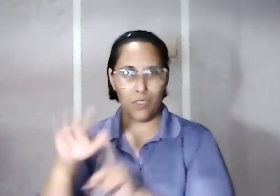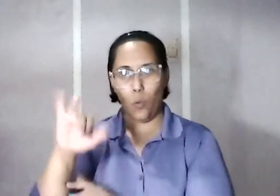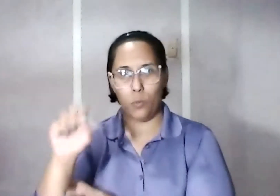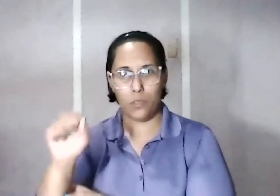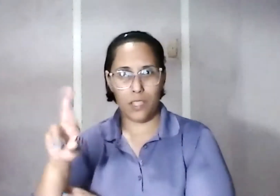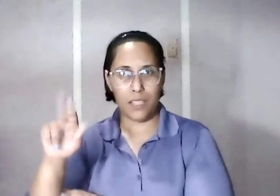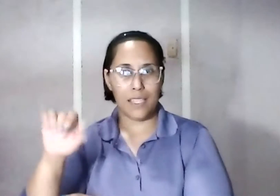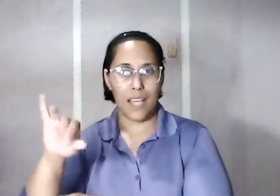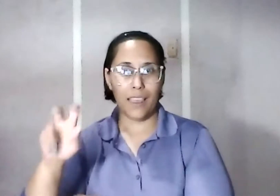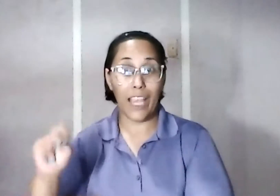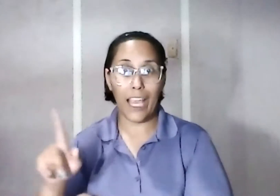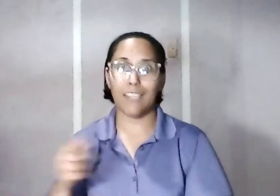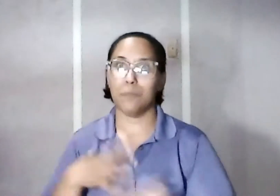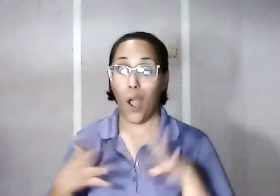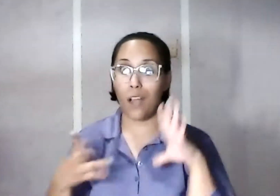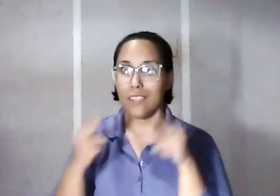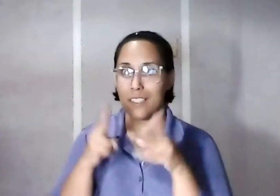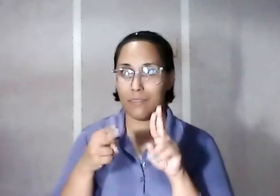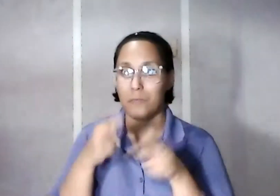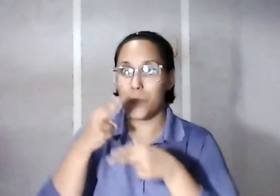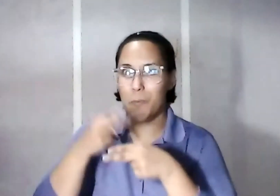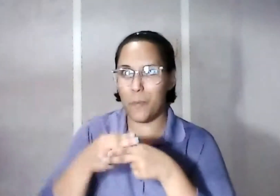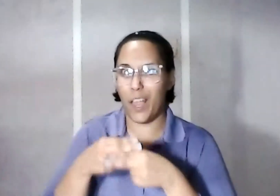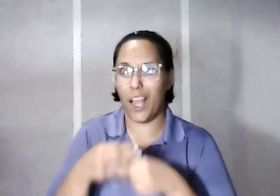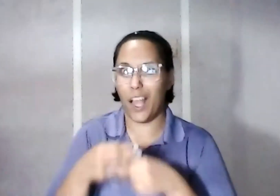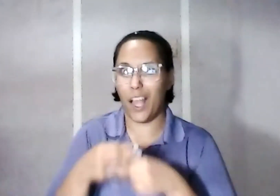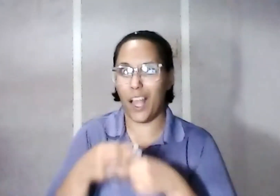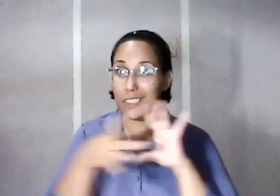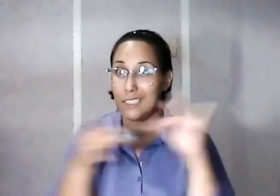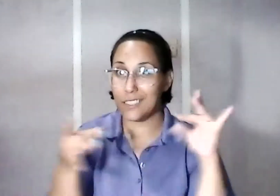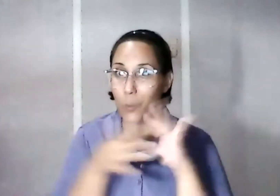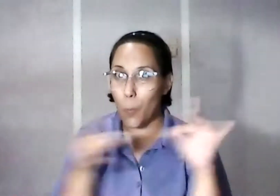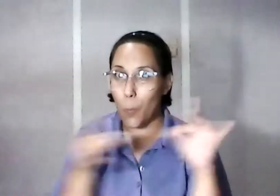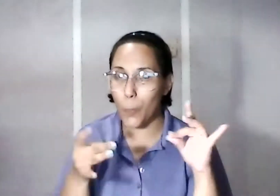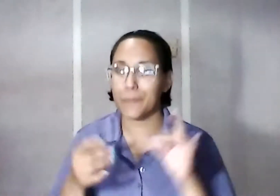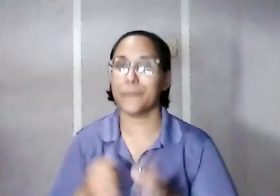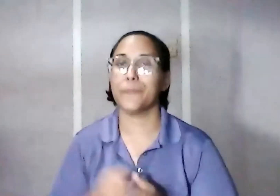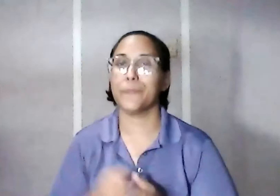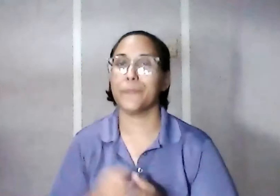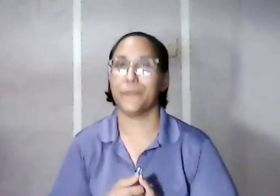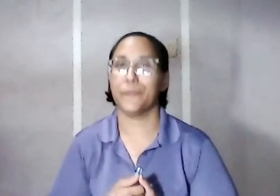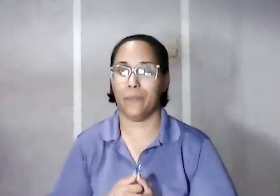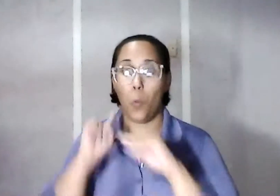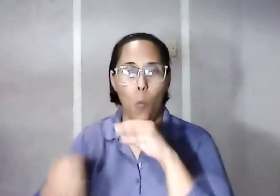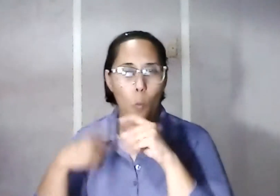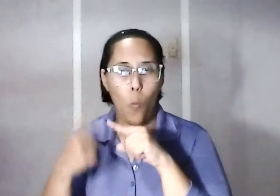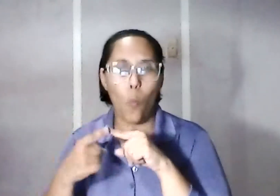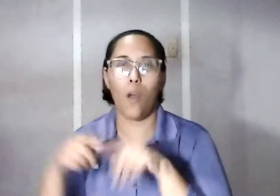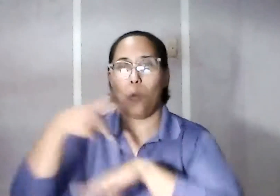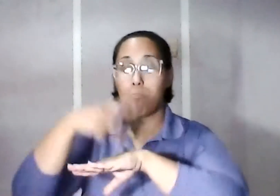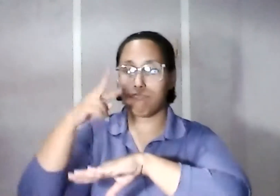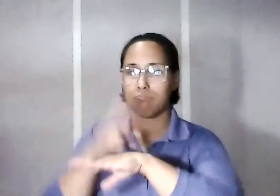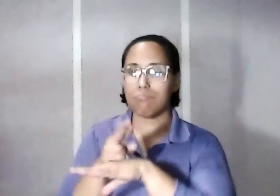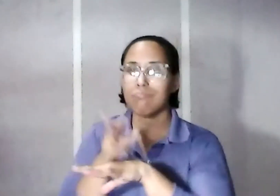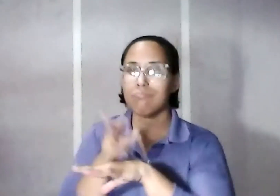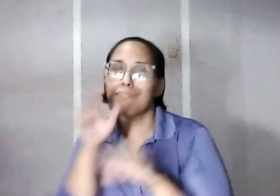que se llamaba Te Cuento. Nosotros preparamos un episodio que se llama Cuando Puerto Rico le hablaba al mundo.